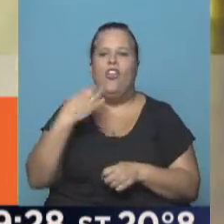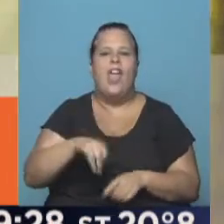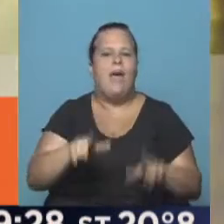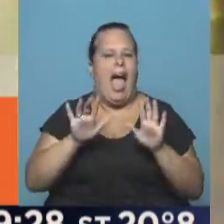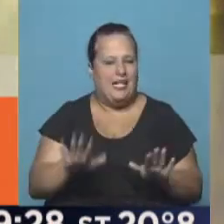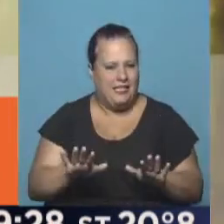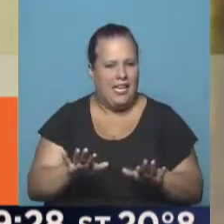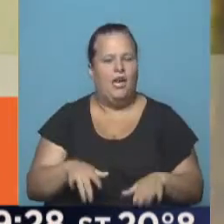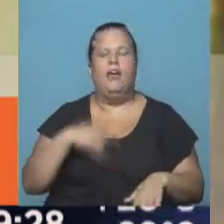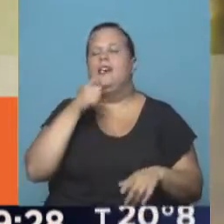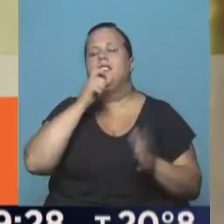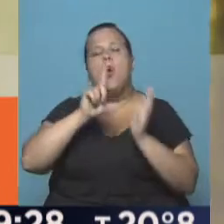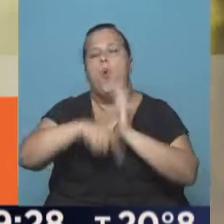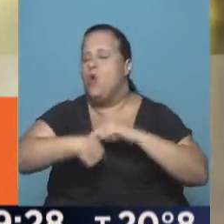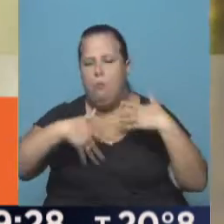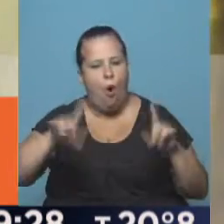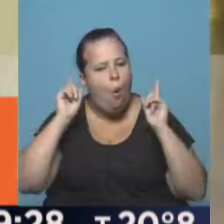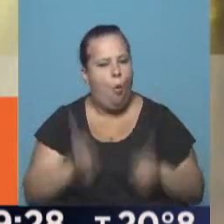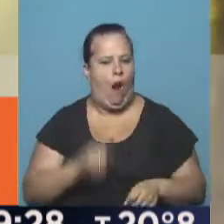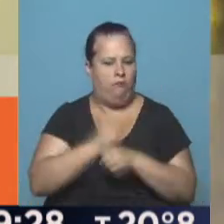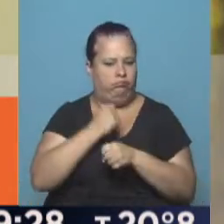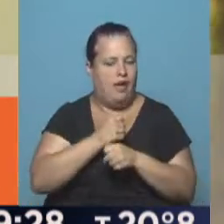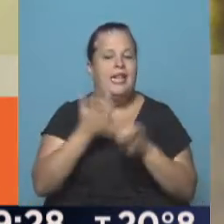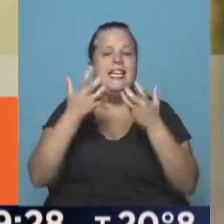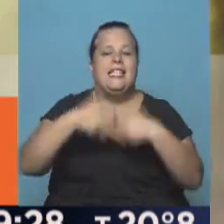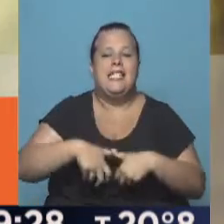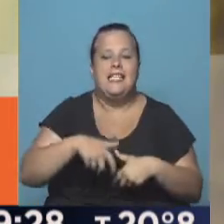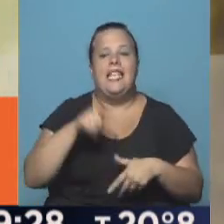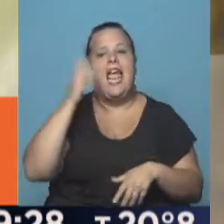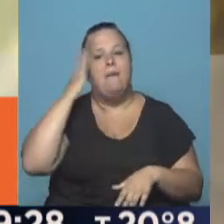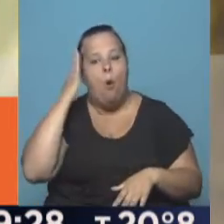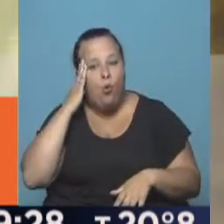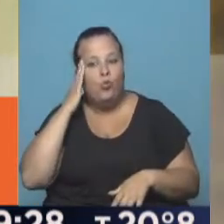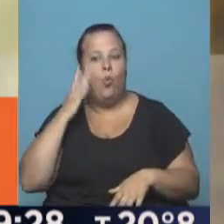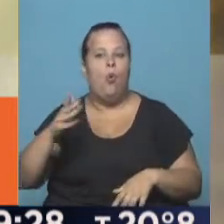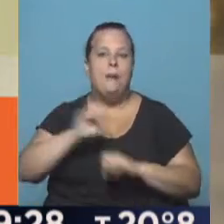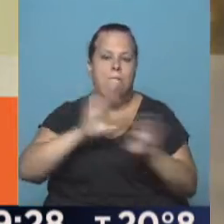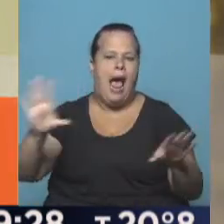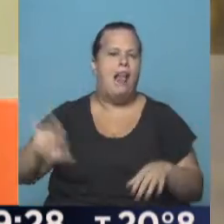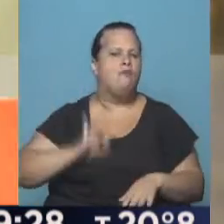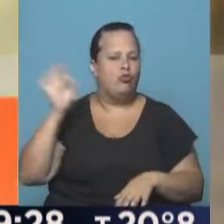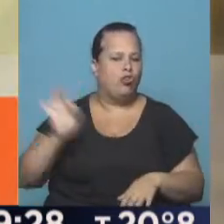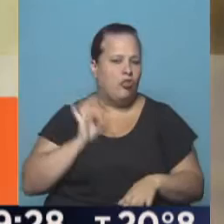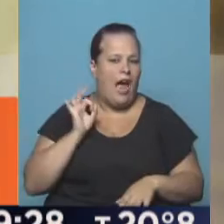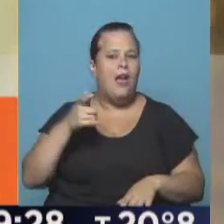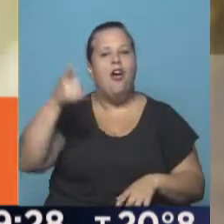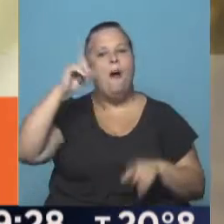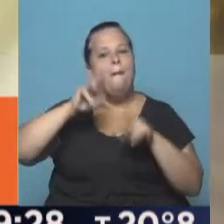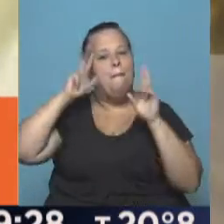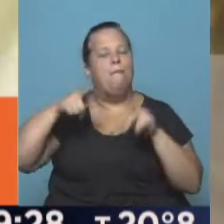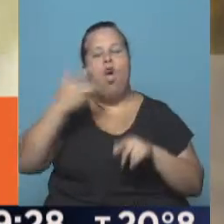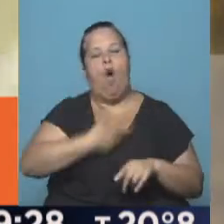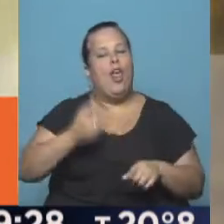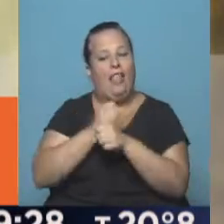que hacer, aunque nos lleve mucho tiempo. Y que un sistema y una cultura que funcionó mal durante muchos años, sin que la política hiciera